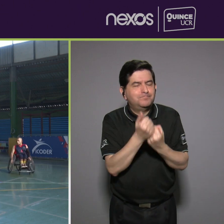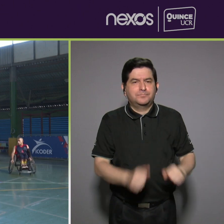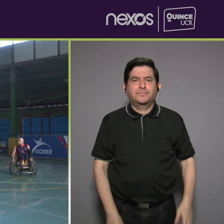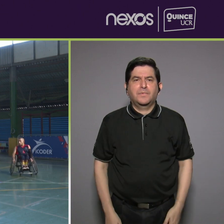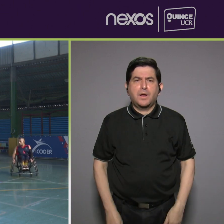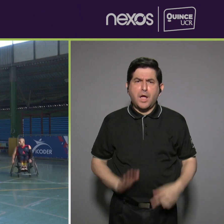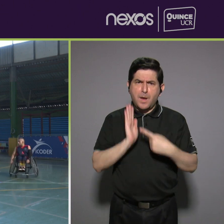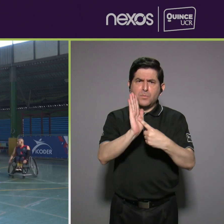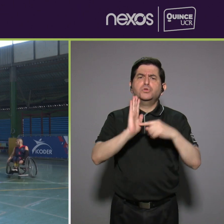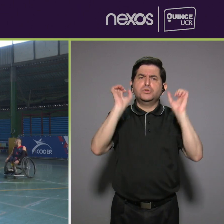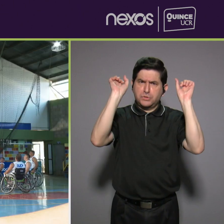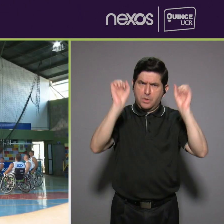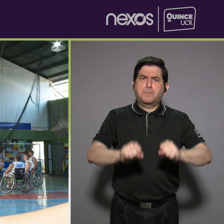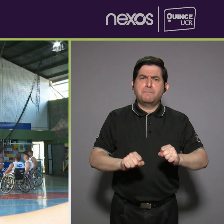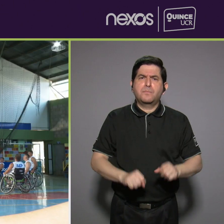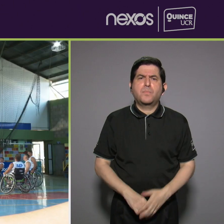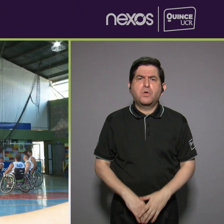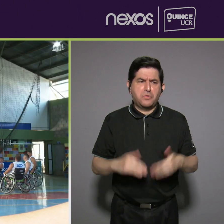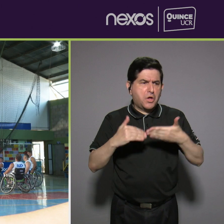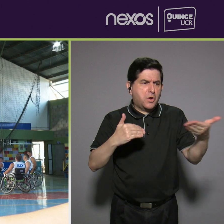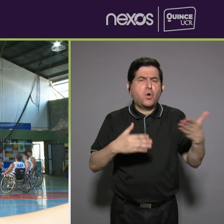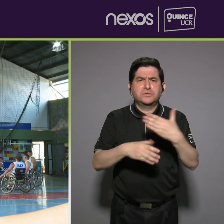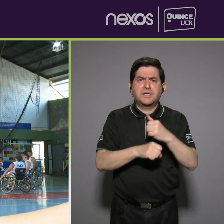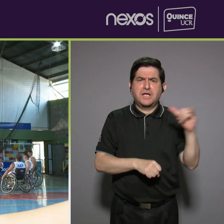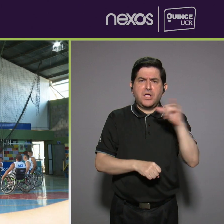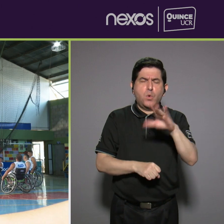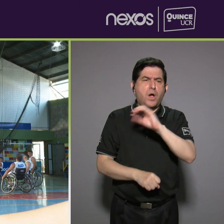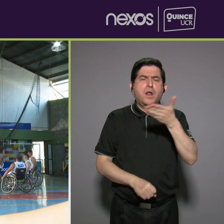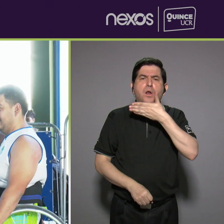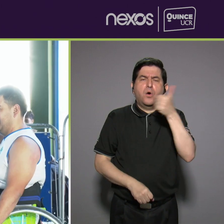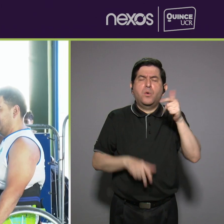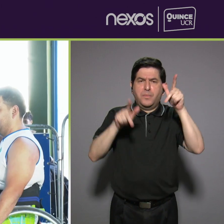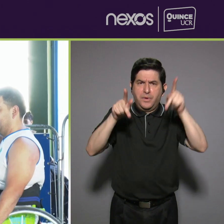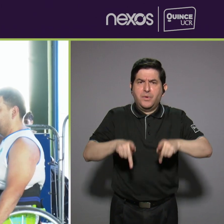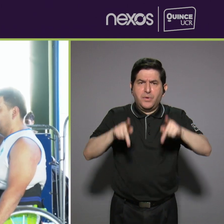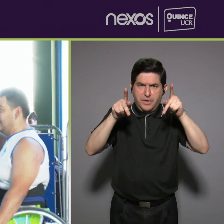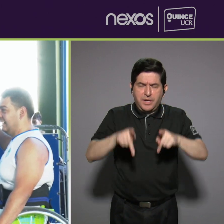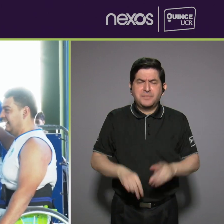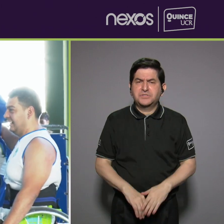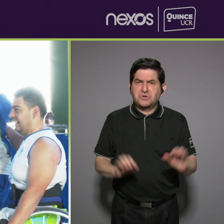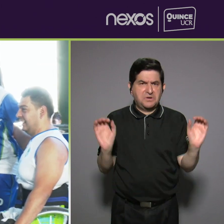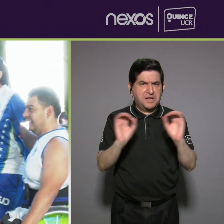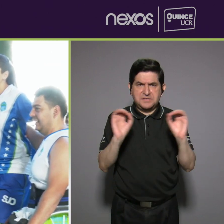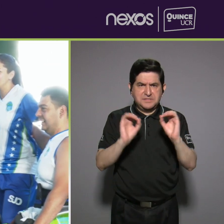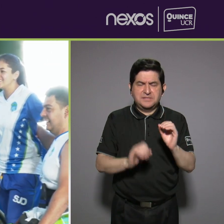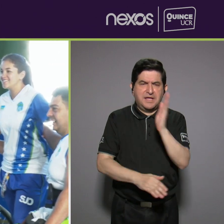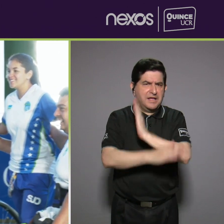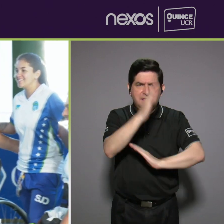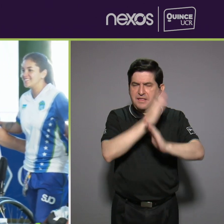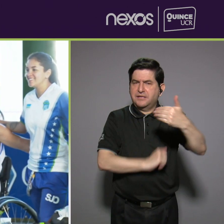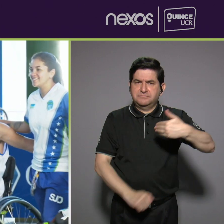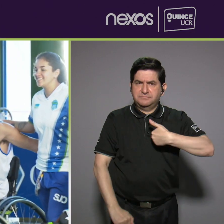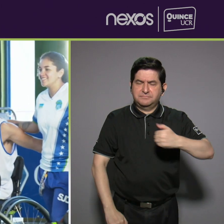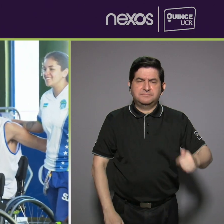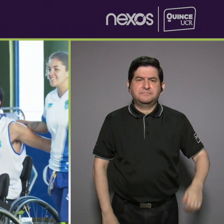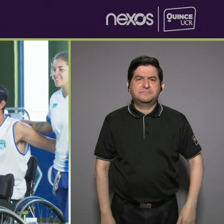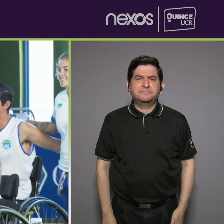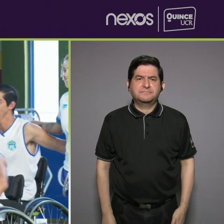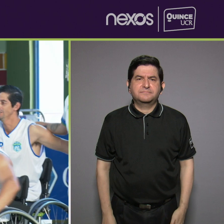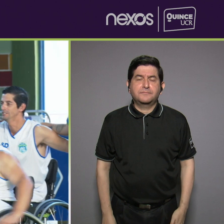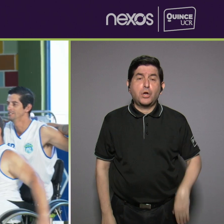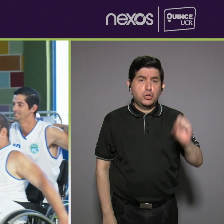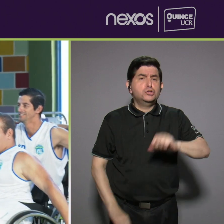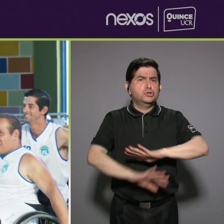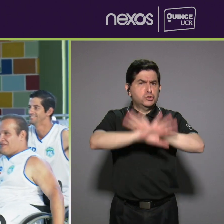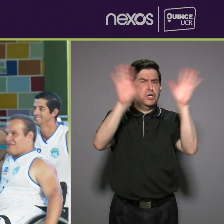demostrar que podemos hacer las cosas igual o mejores que las personas que no tienen una discapacidad Sí,